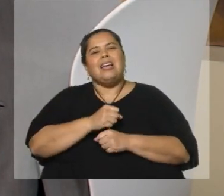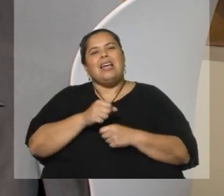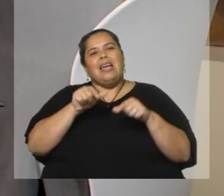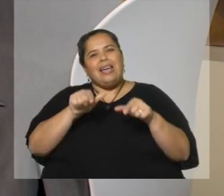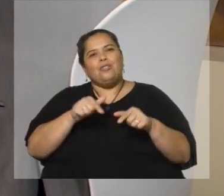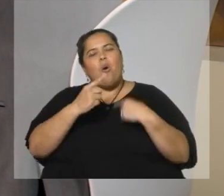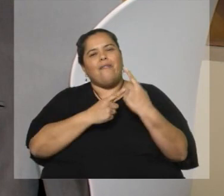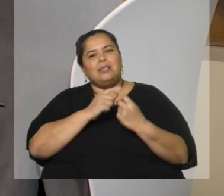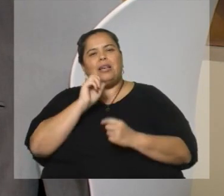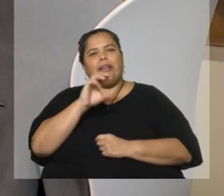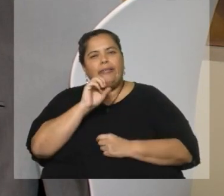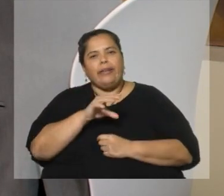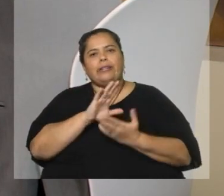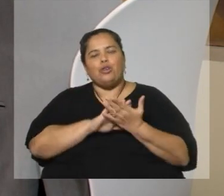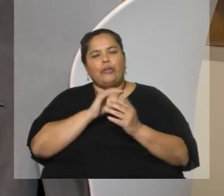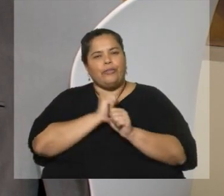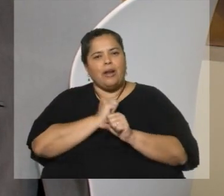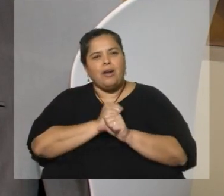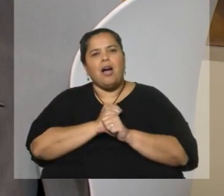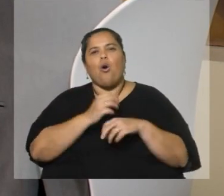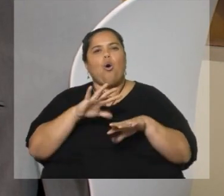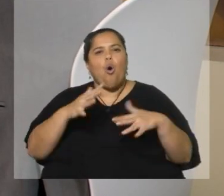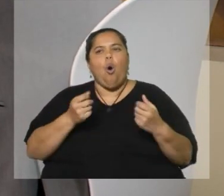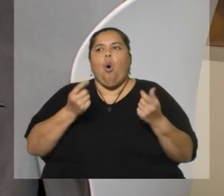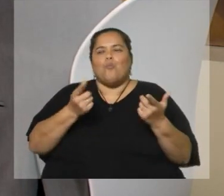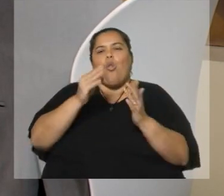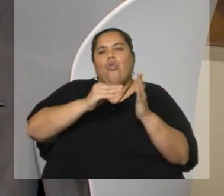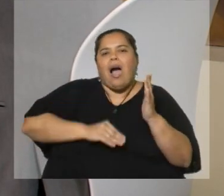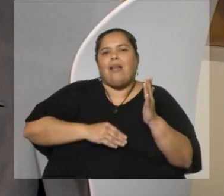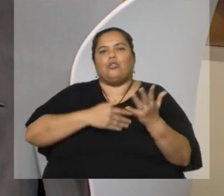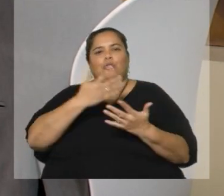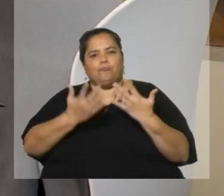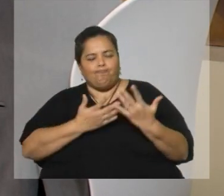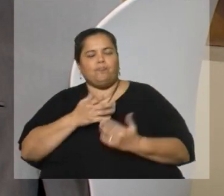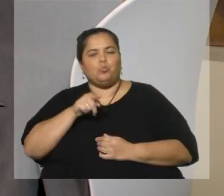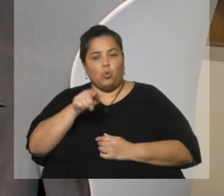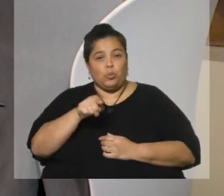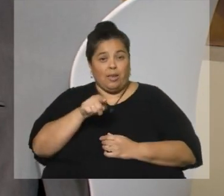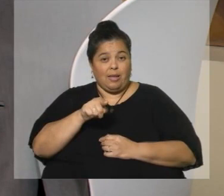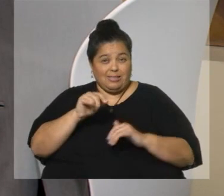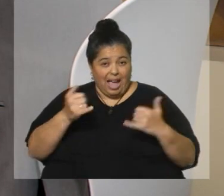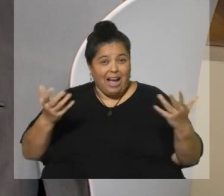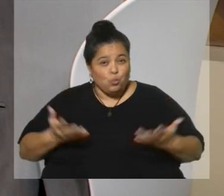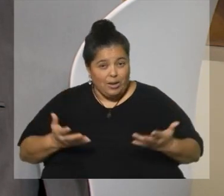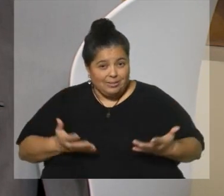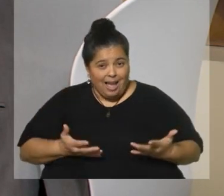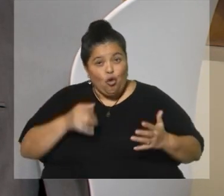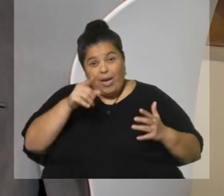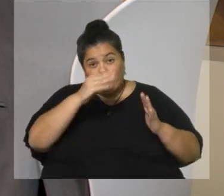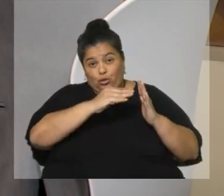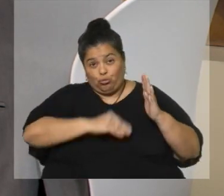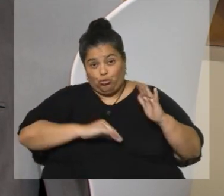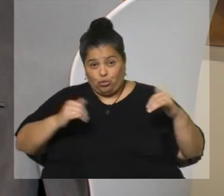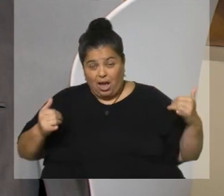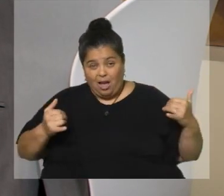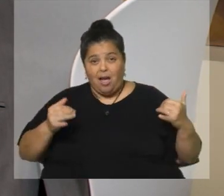al trabajo, a cómo se pueden presentar los datos en definitiva. ¿Están actualizados esos indicadores? ¿Están